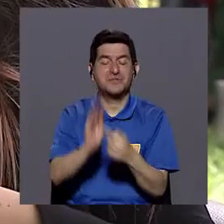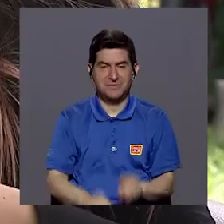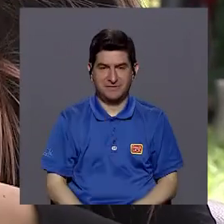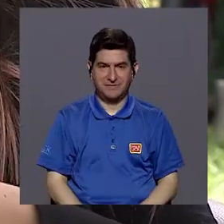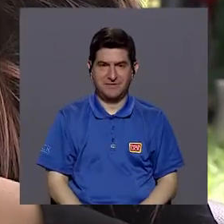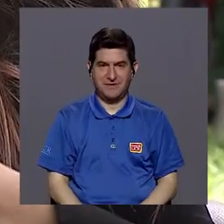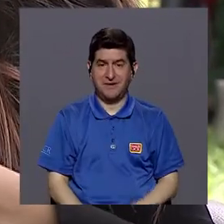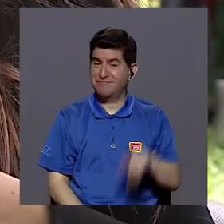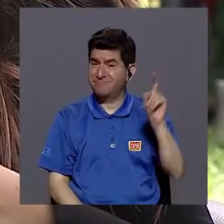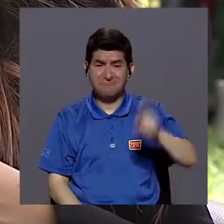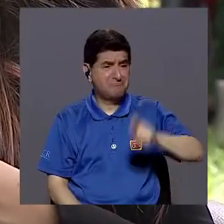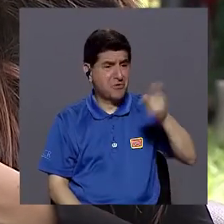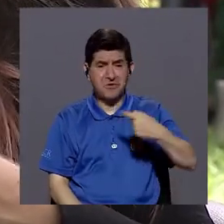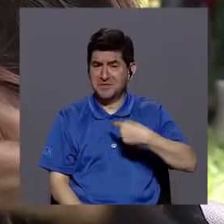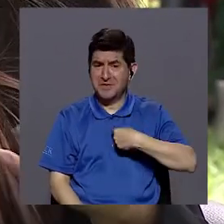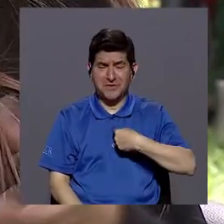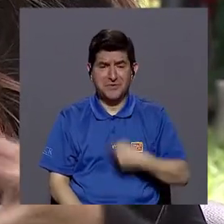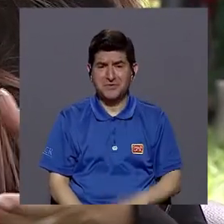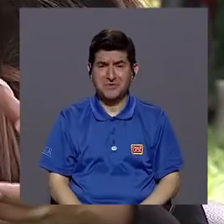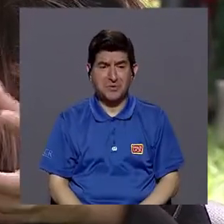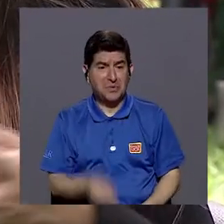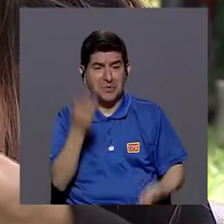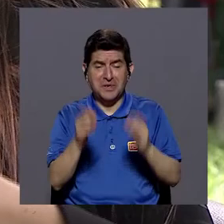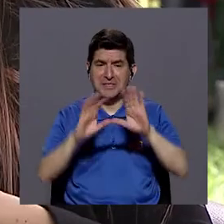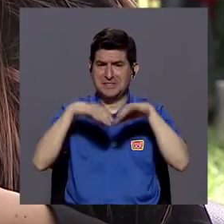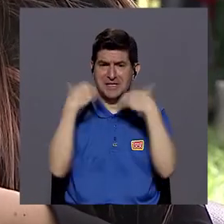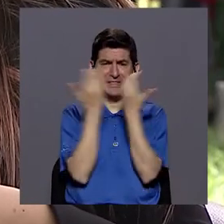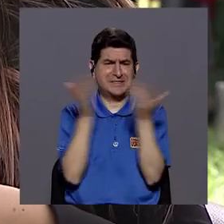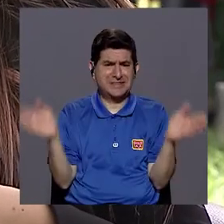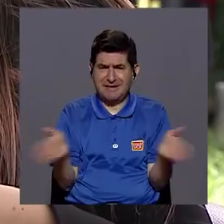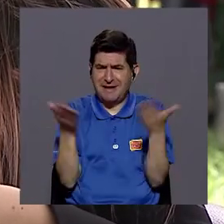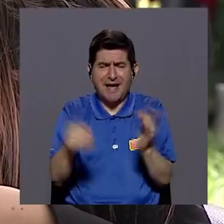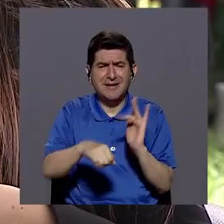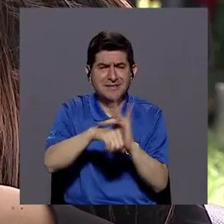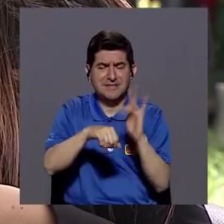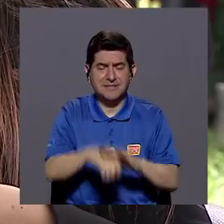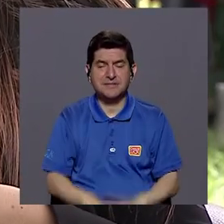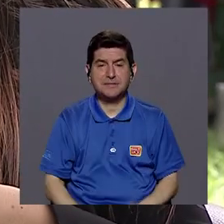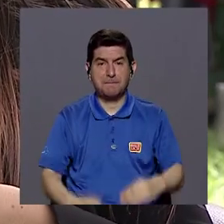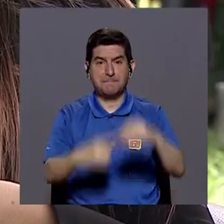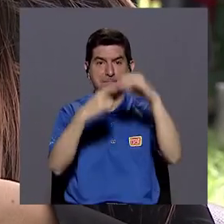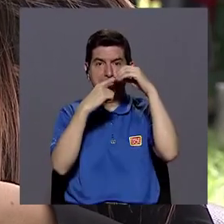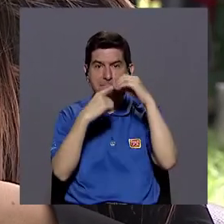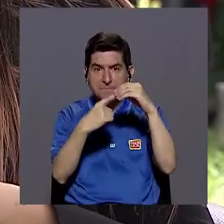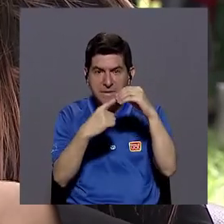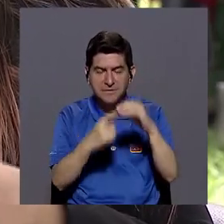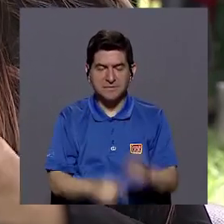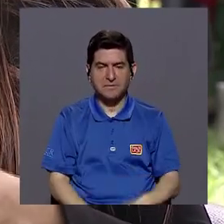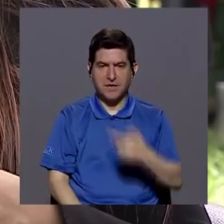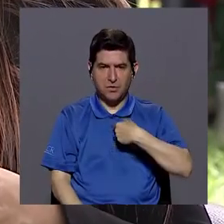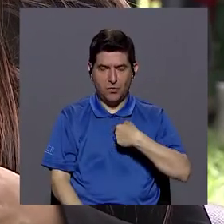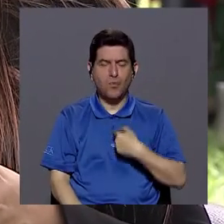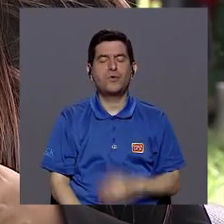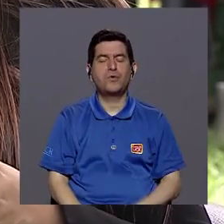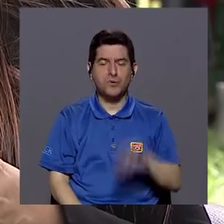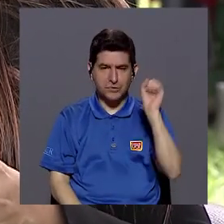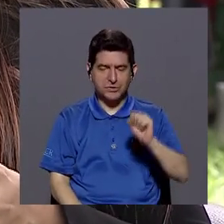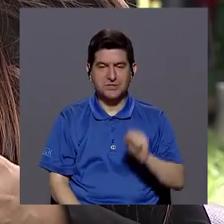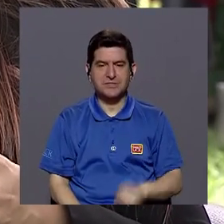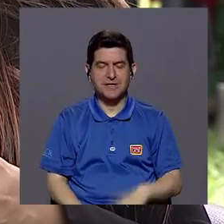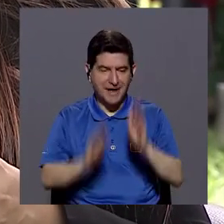veo. No necesito, y tampoco necesito de clases de estimulación. Yo creo que aquí el punto principal es poder ocuparnos